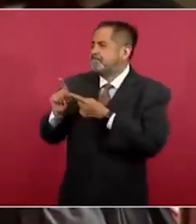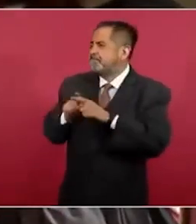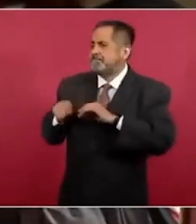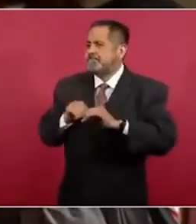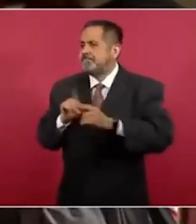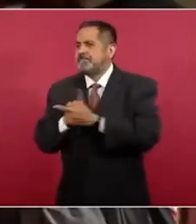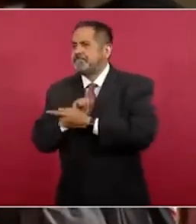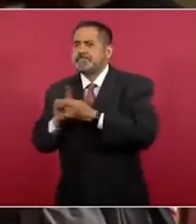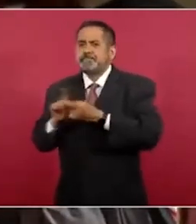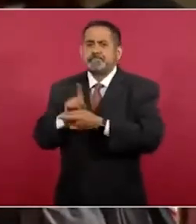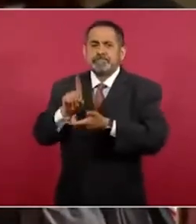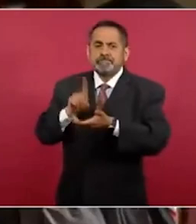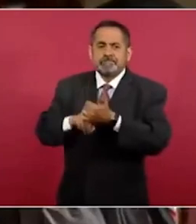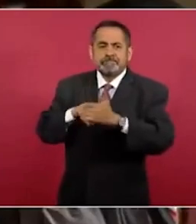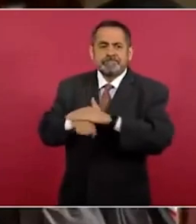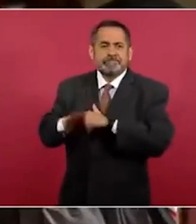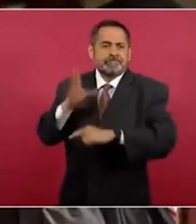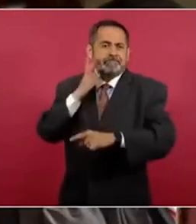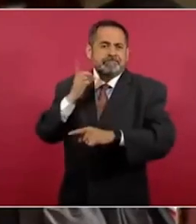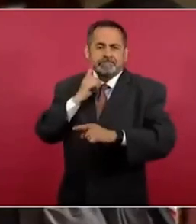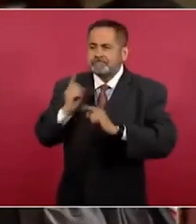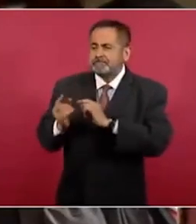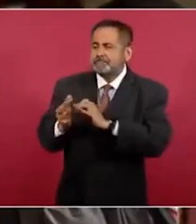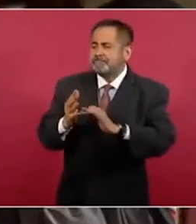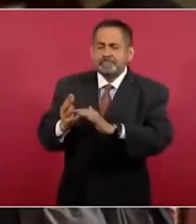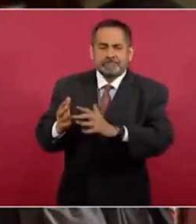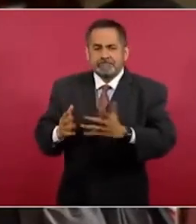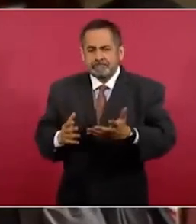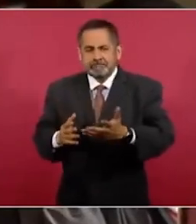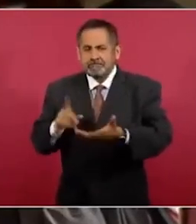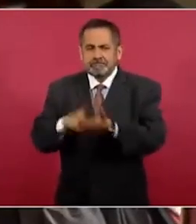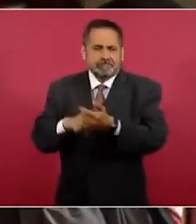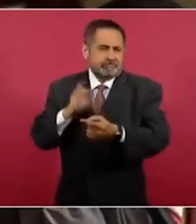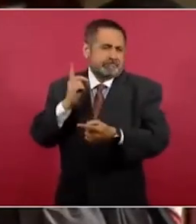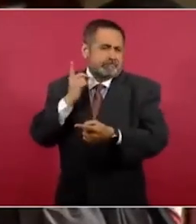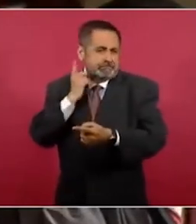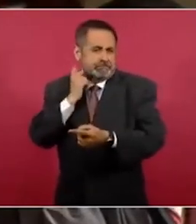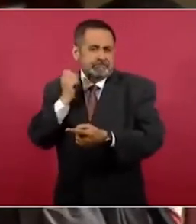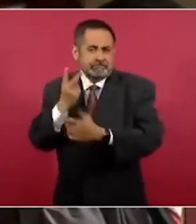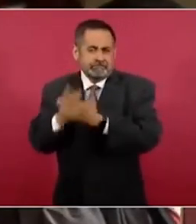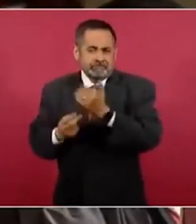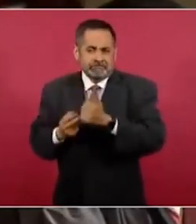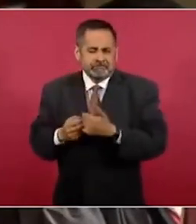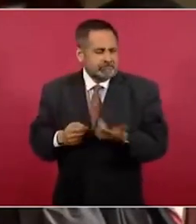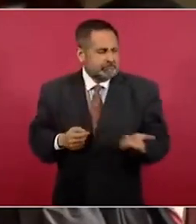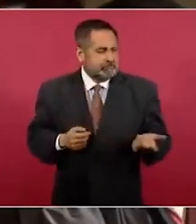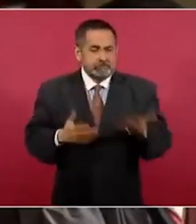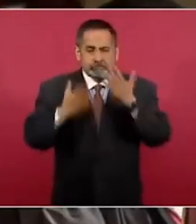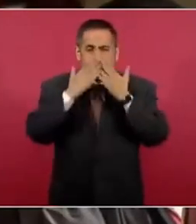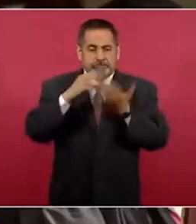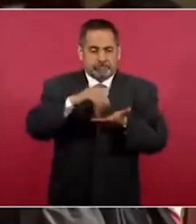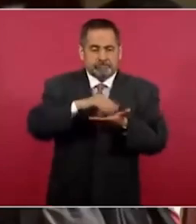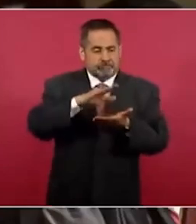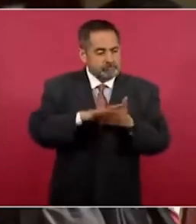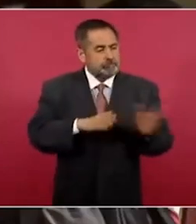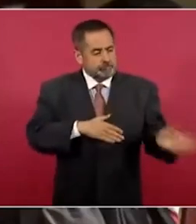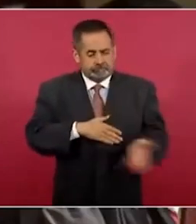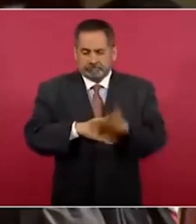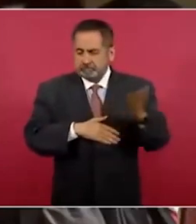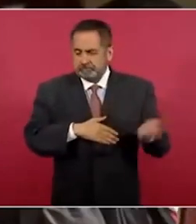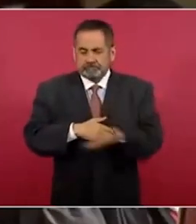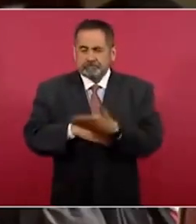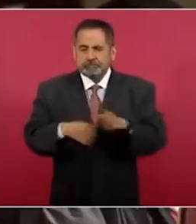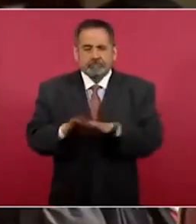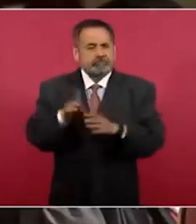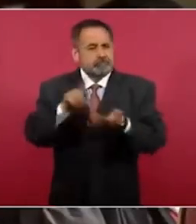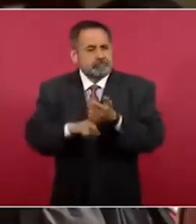en la Cámara de Diputados y de Senadores, que no hay registro público de estos tratos a